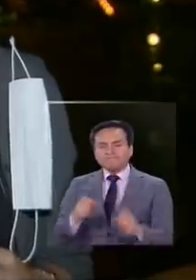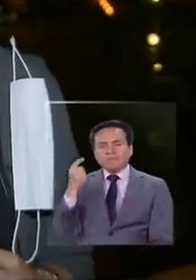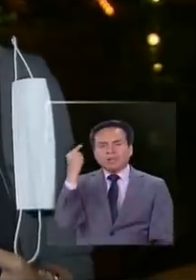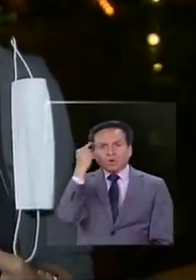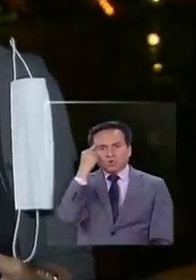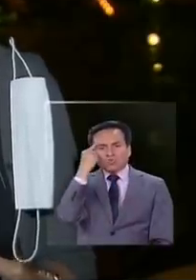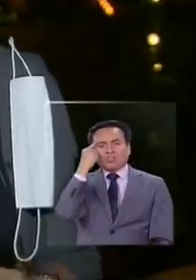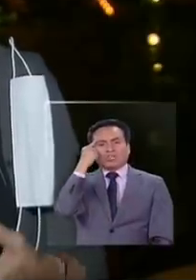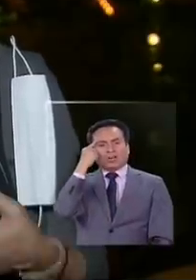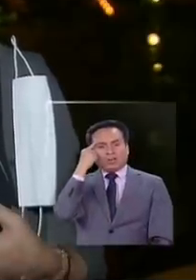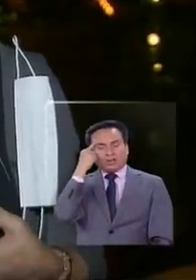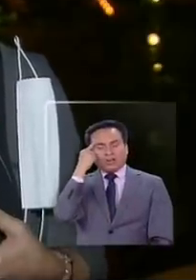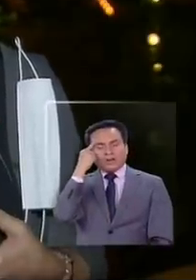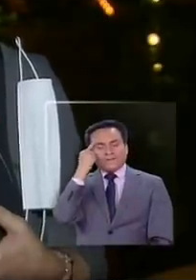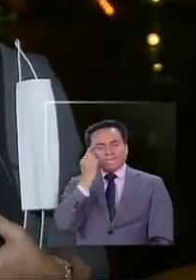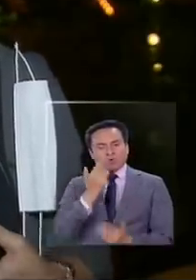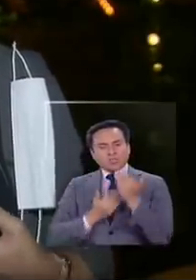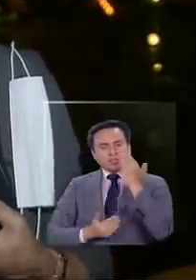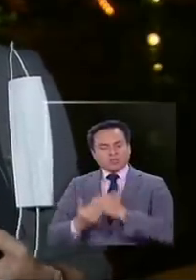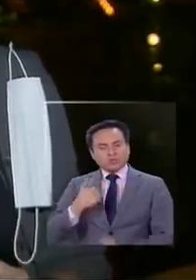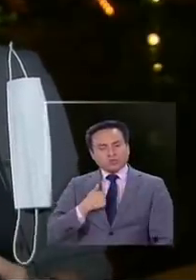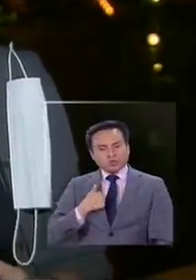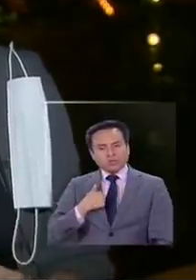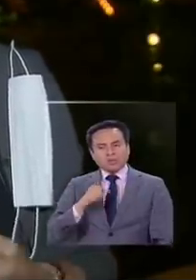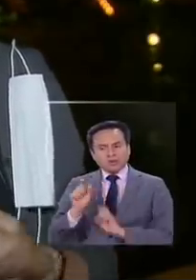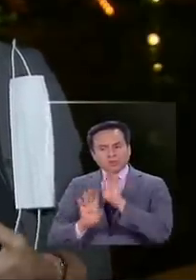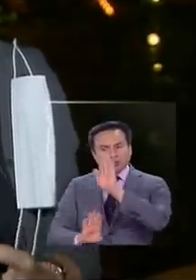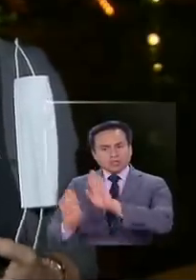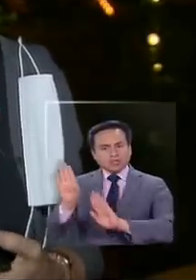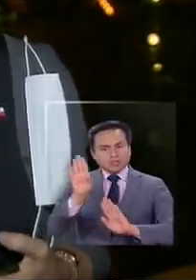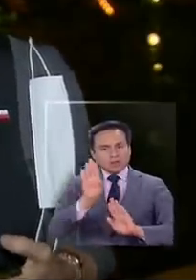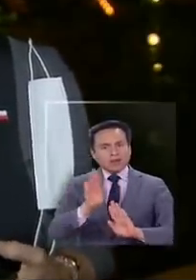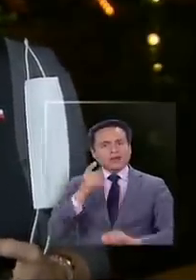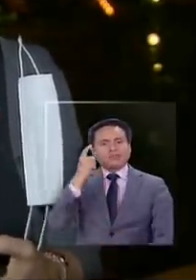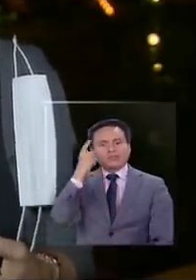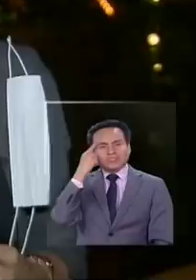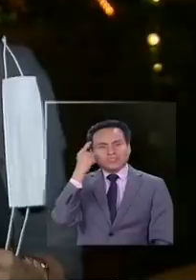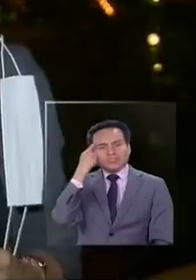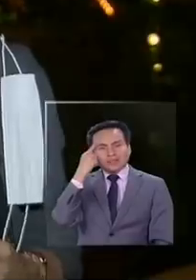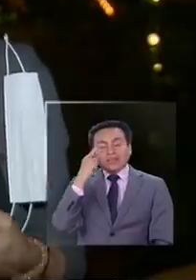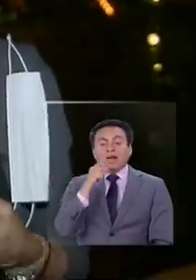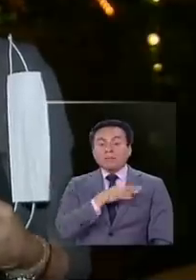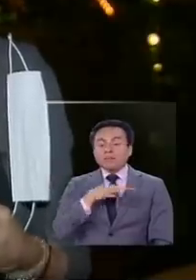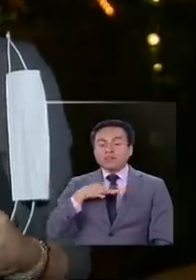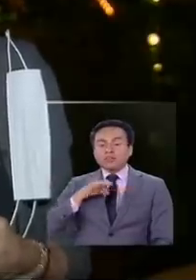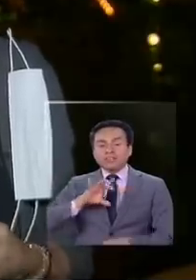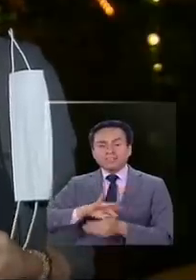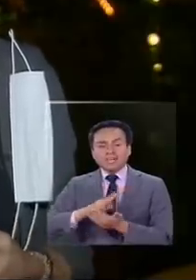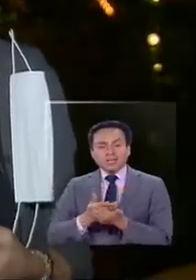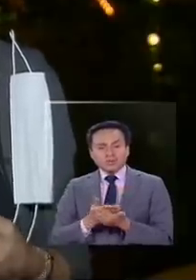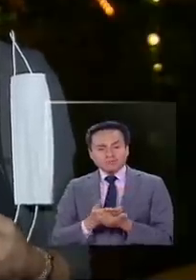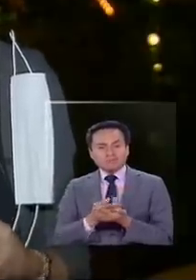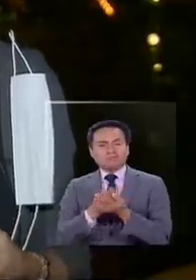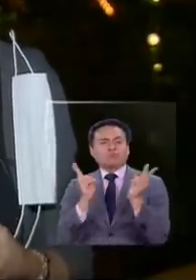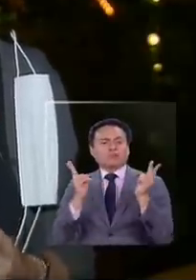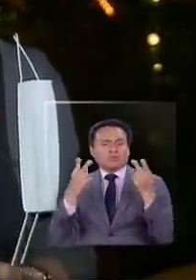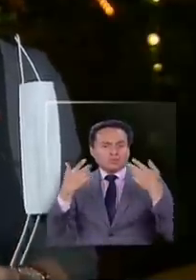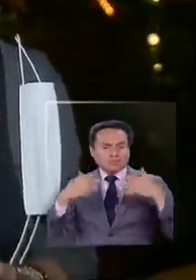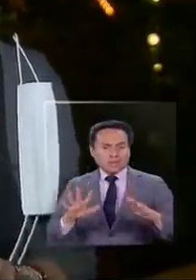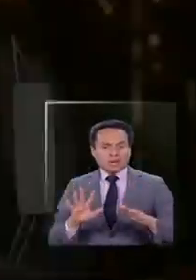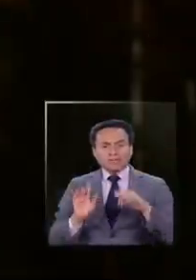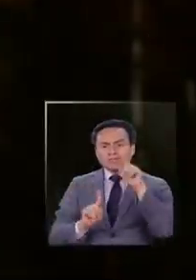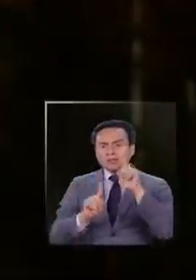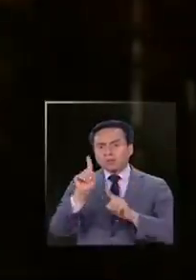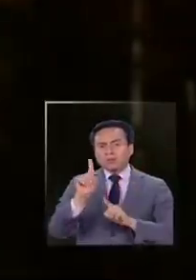conciencia de su propia protección y del resto. Y por eso el Ministerio de Salud ha publicado algunos